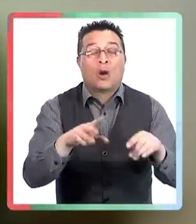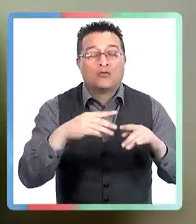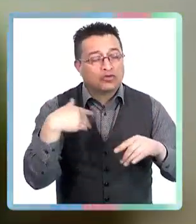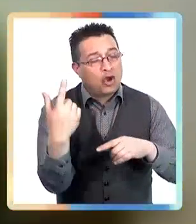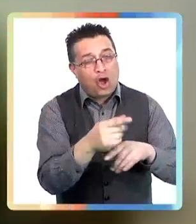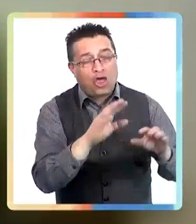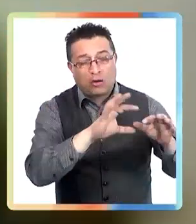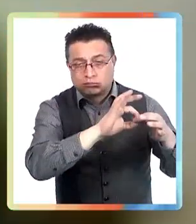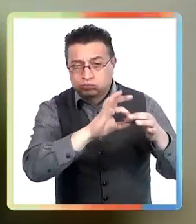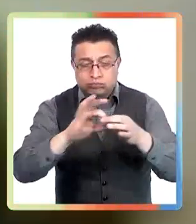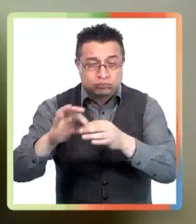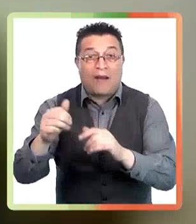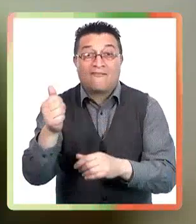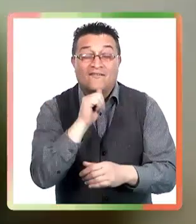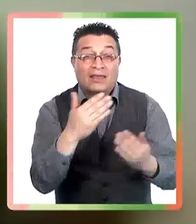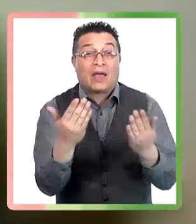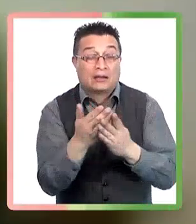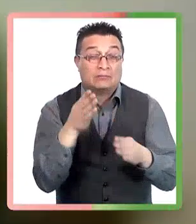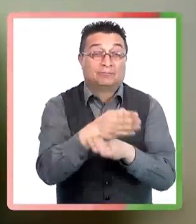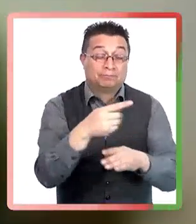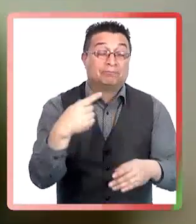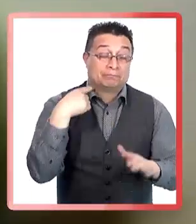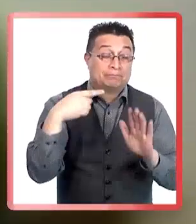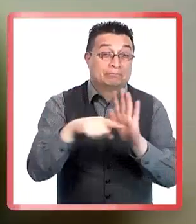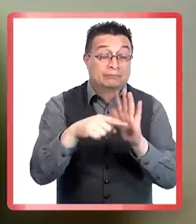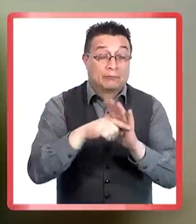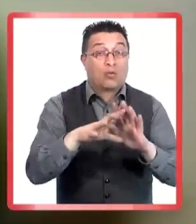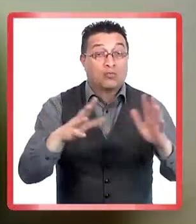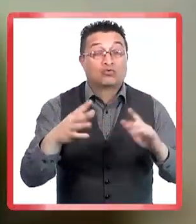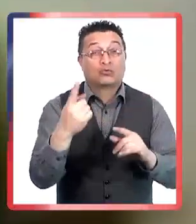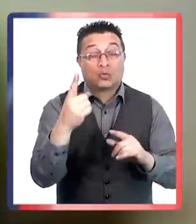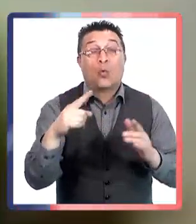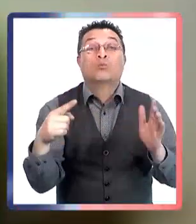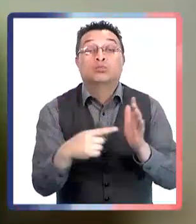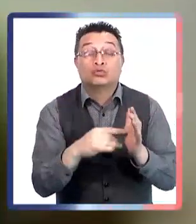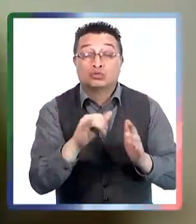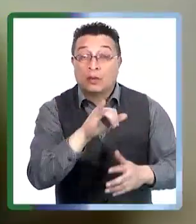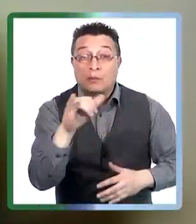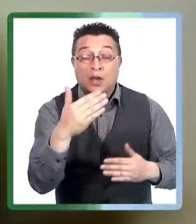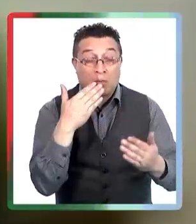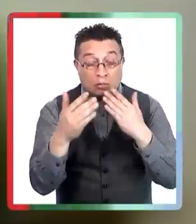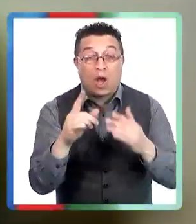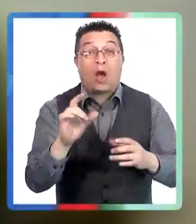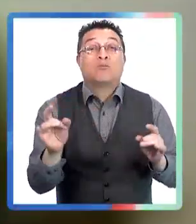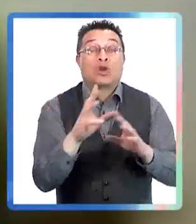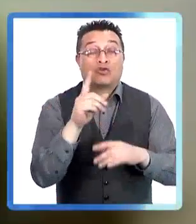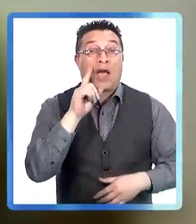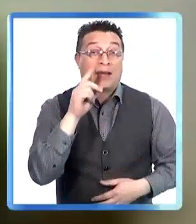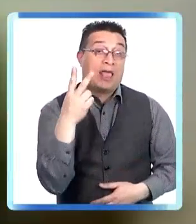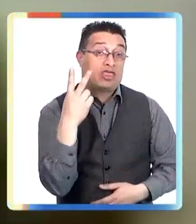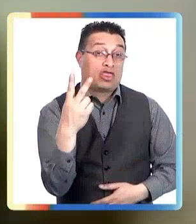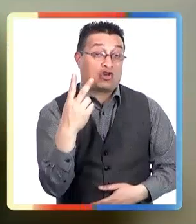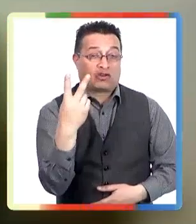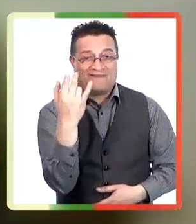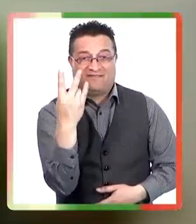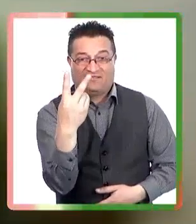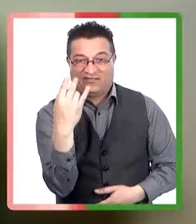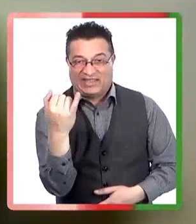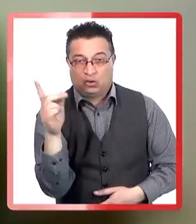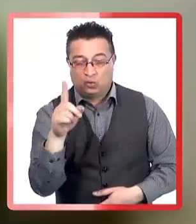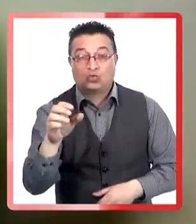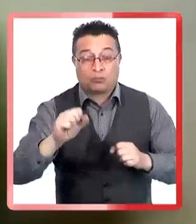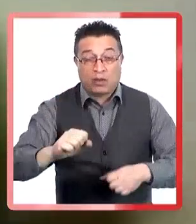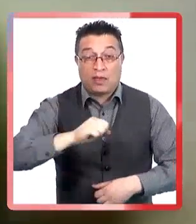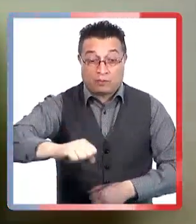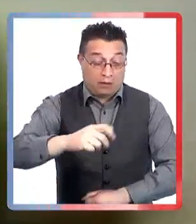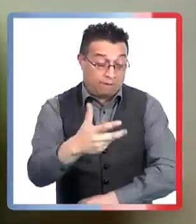prevenibles con vacunas, aprovechemos de vacunar a los niños, influenza y coronavirus. No tenemos contra los otros, pero sí tenemos